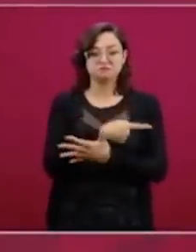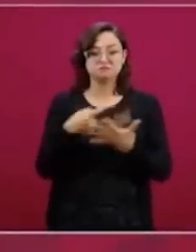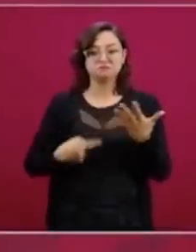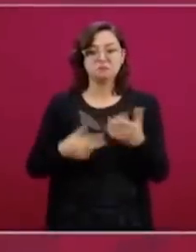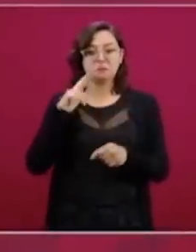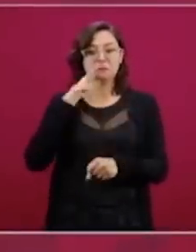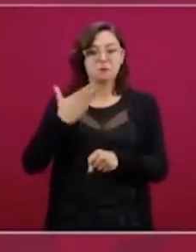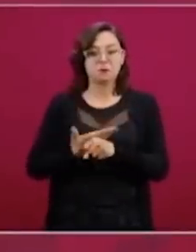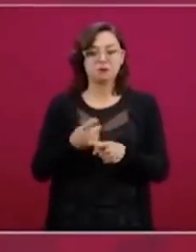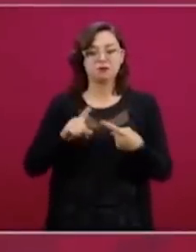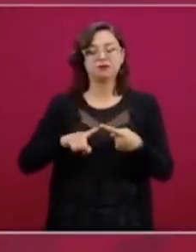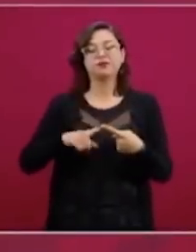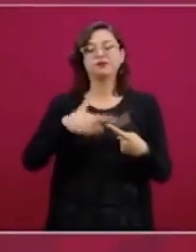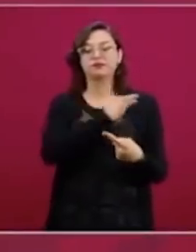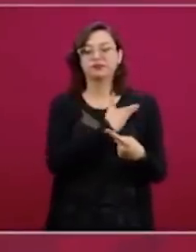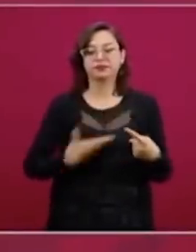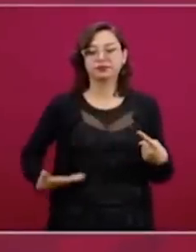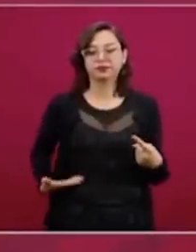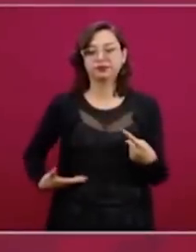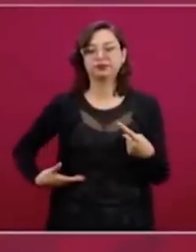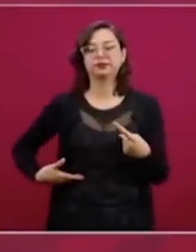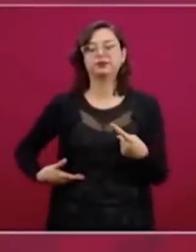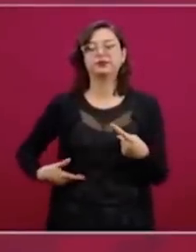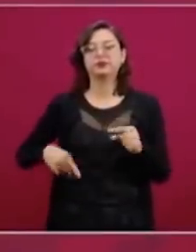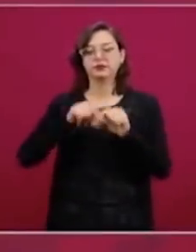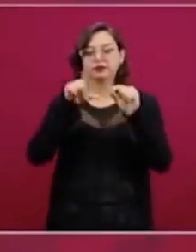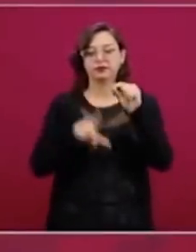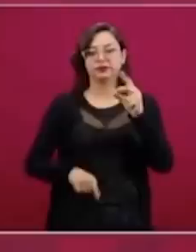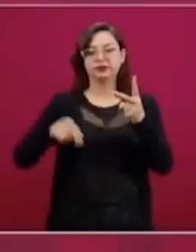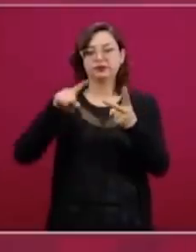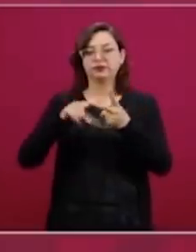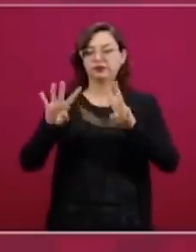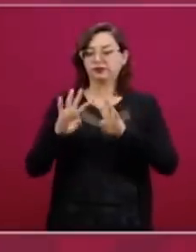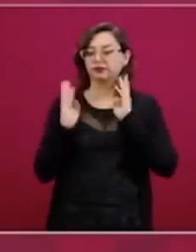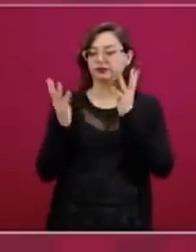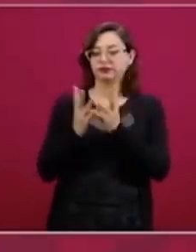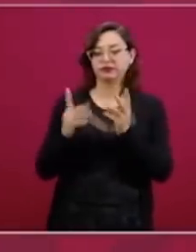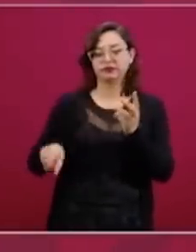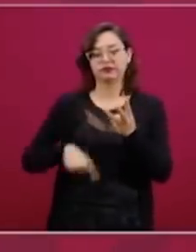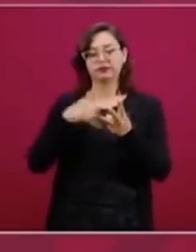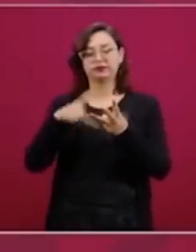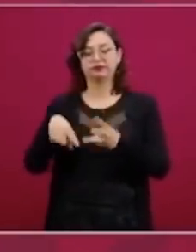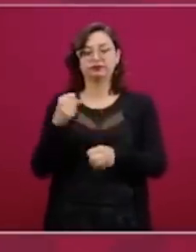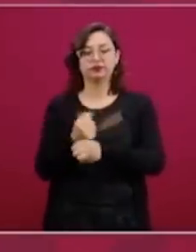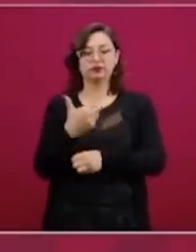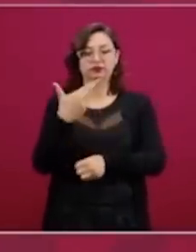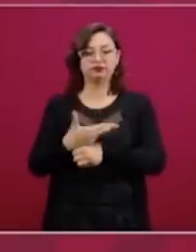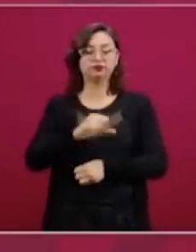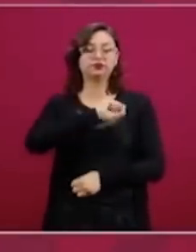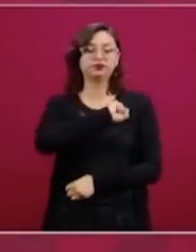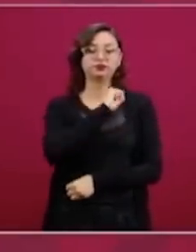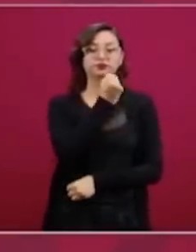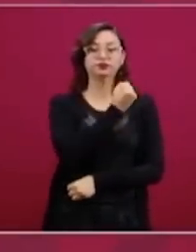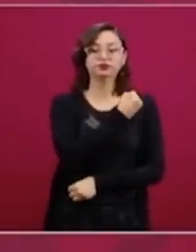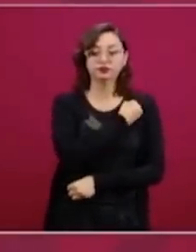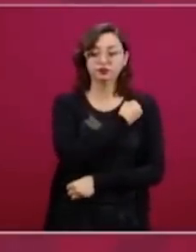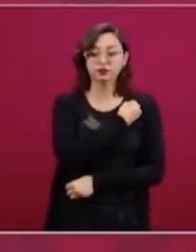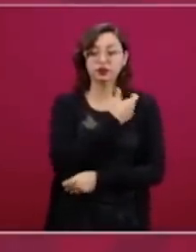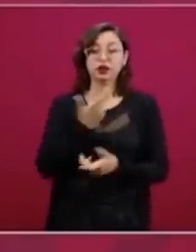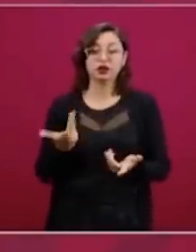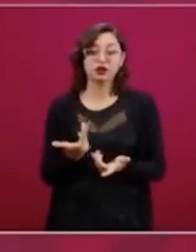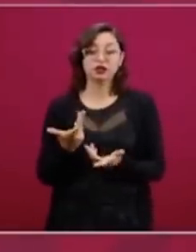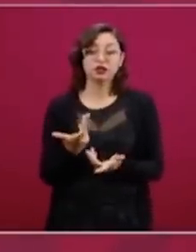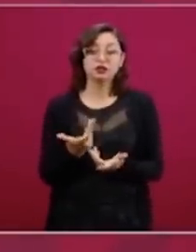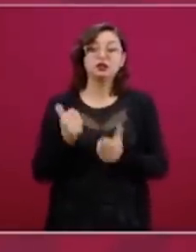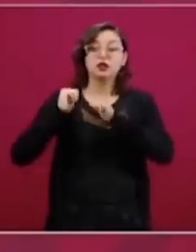el presidente de la República, el Consejo de Salubridad General y el secretario de Salud, y las atribuciones de la